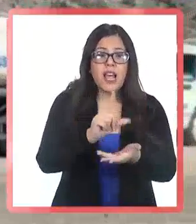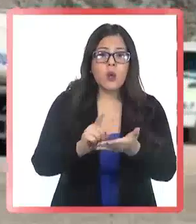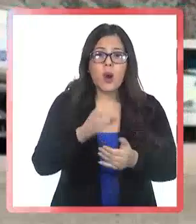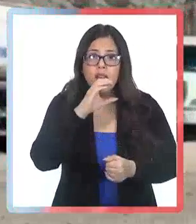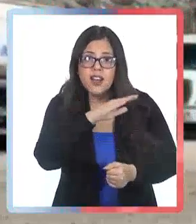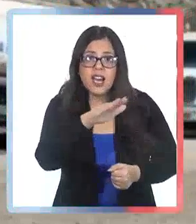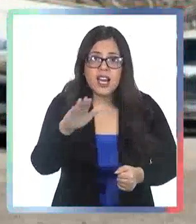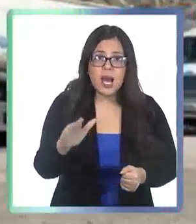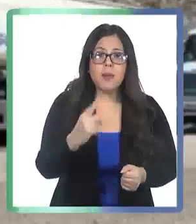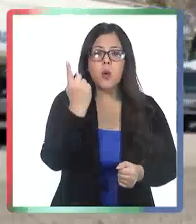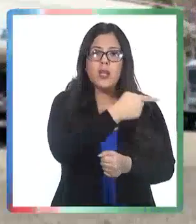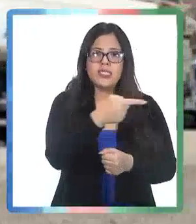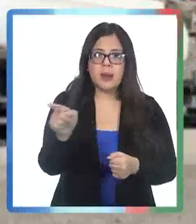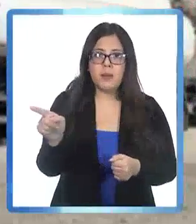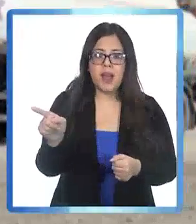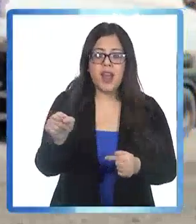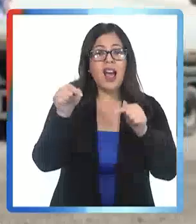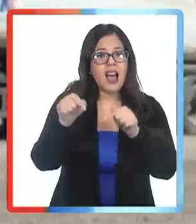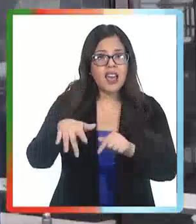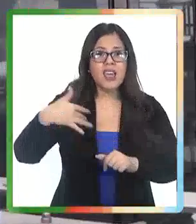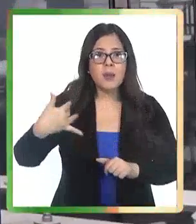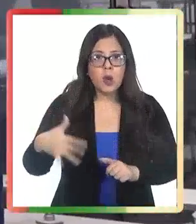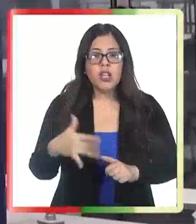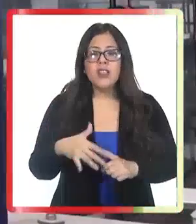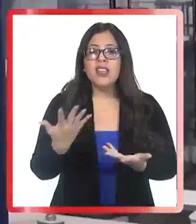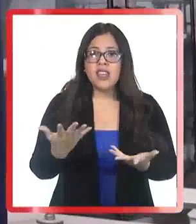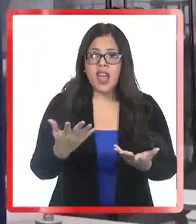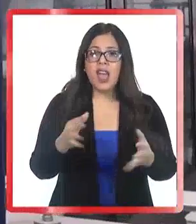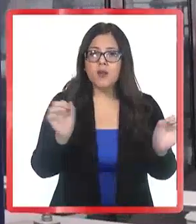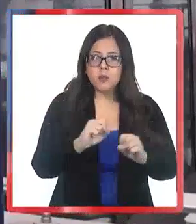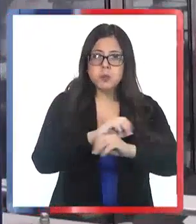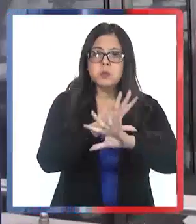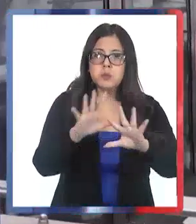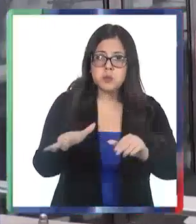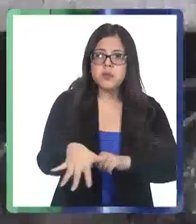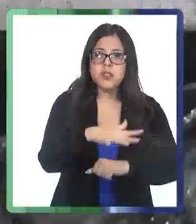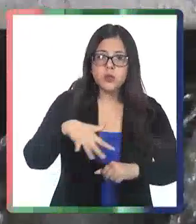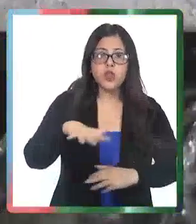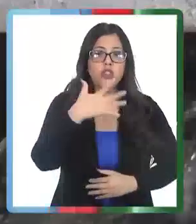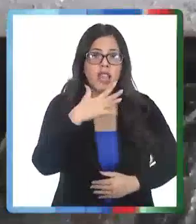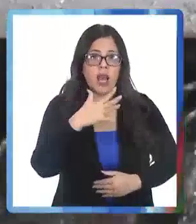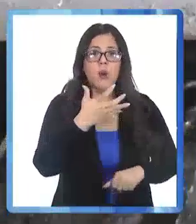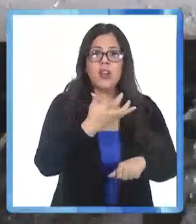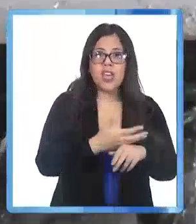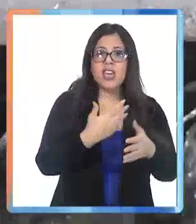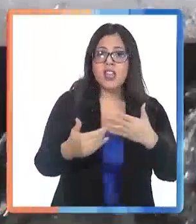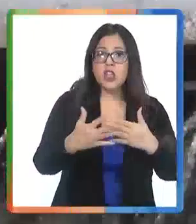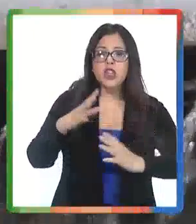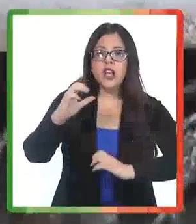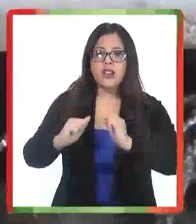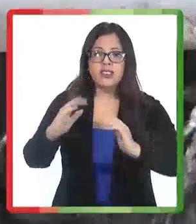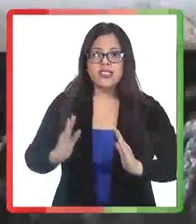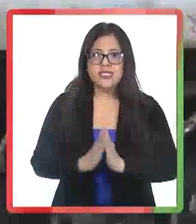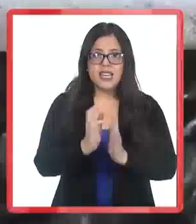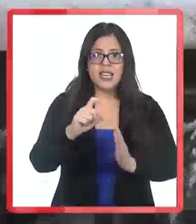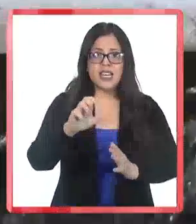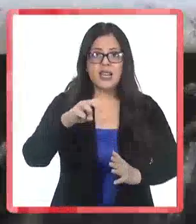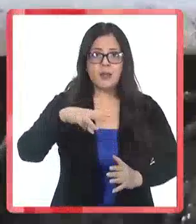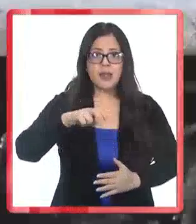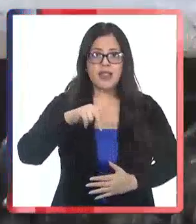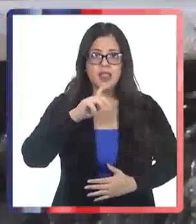sectores rurales durante una semana. De ahí la importancia de que se aclare la real condición del líquido que sale desde la conservera San Clemente.